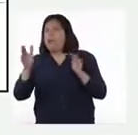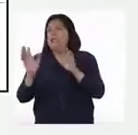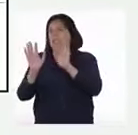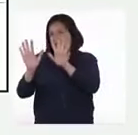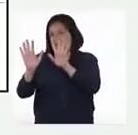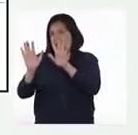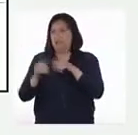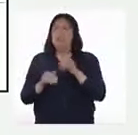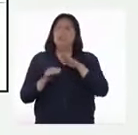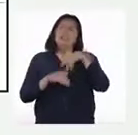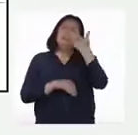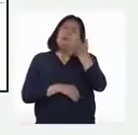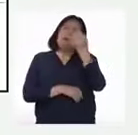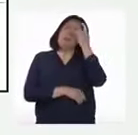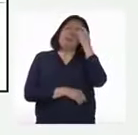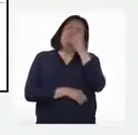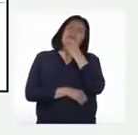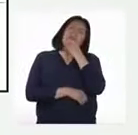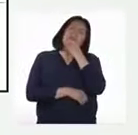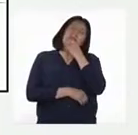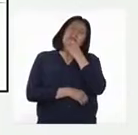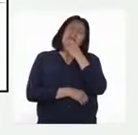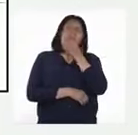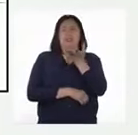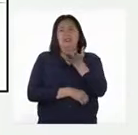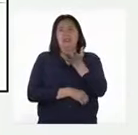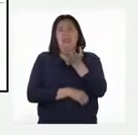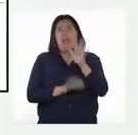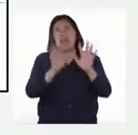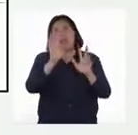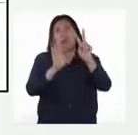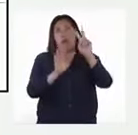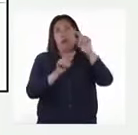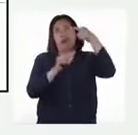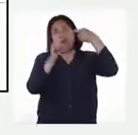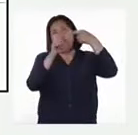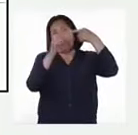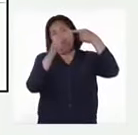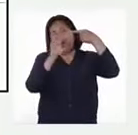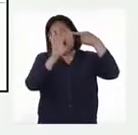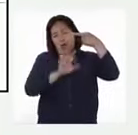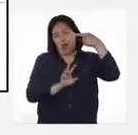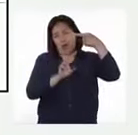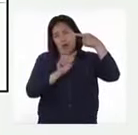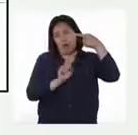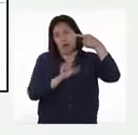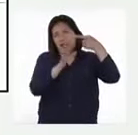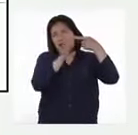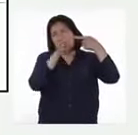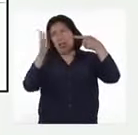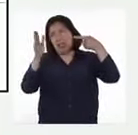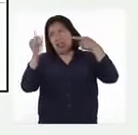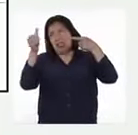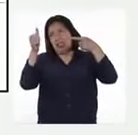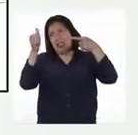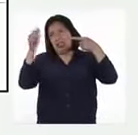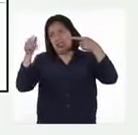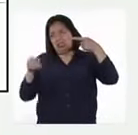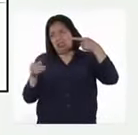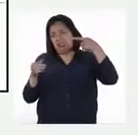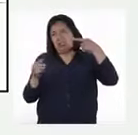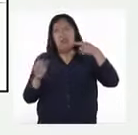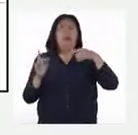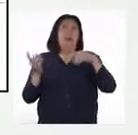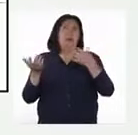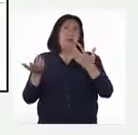10. Y luego pensé, si en un sector hay 12 vicuñas, entonces en 10 sectores habrá 10 veces 12.